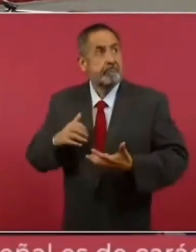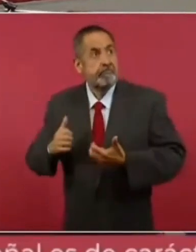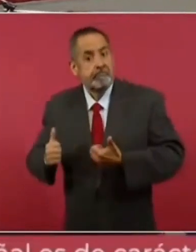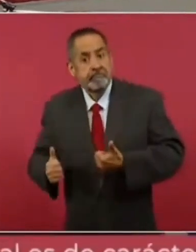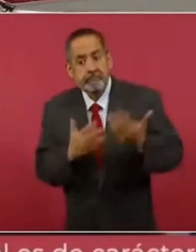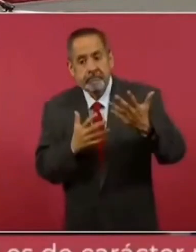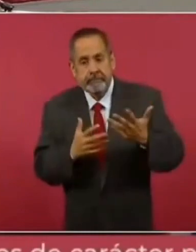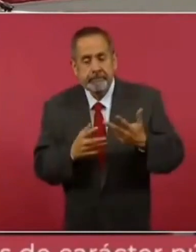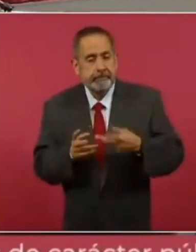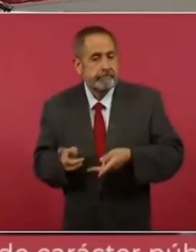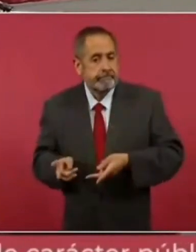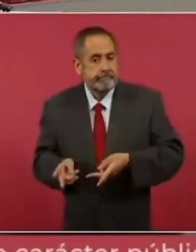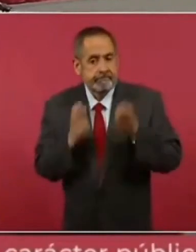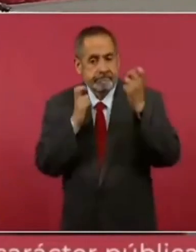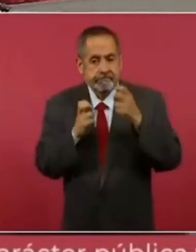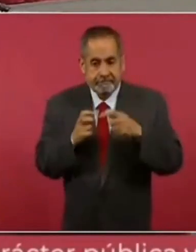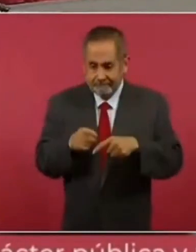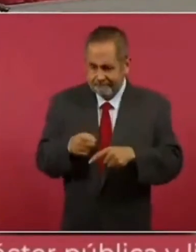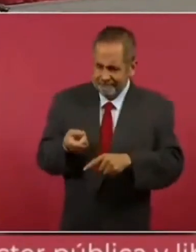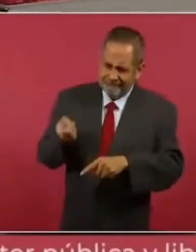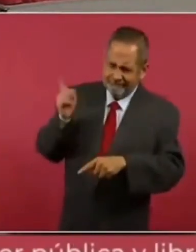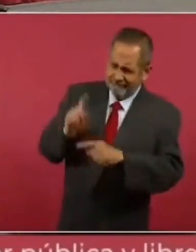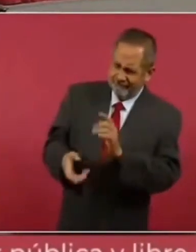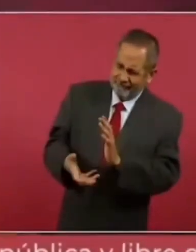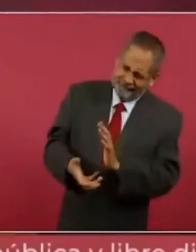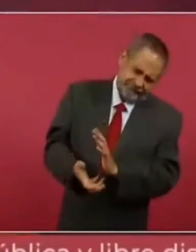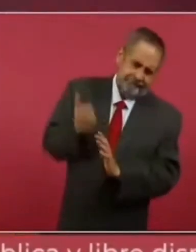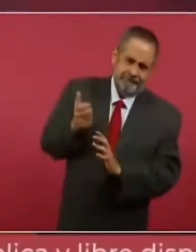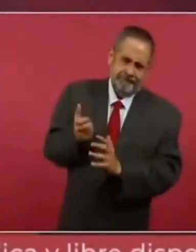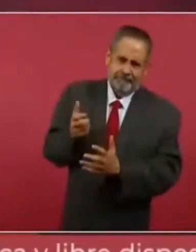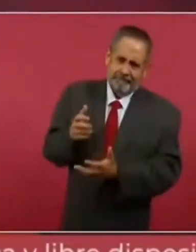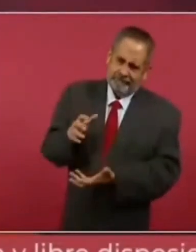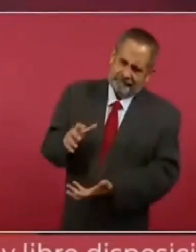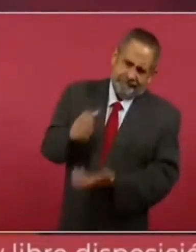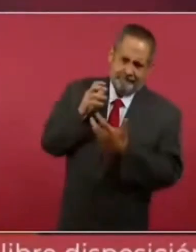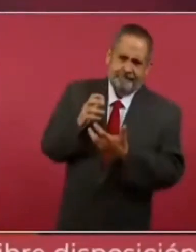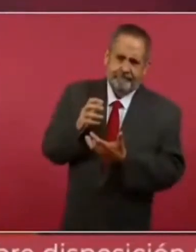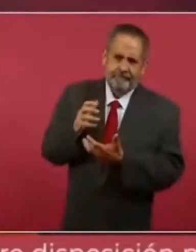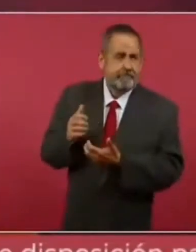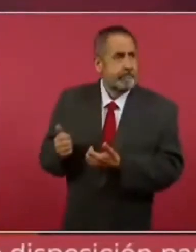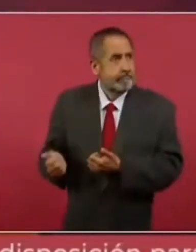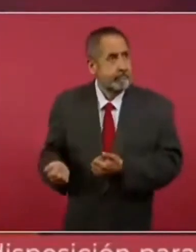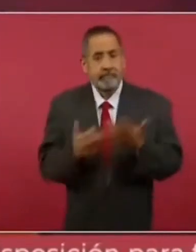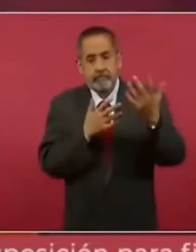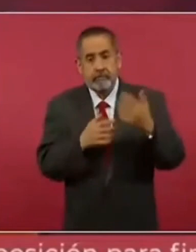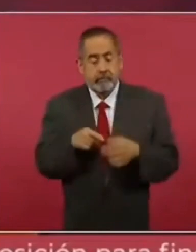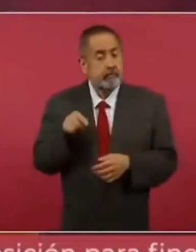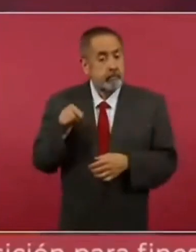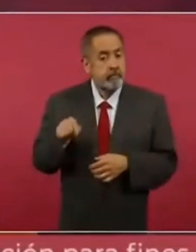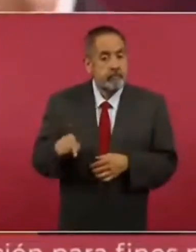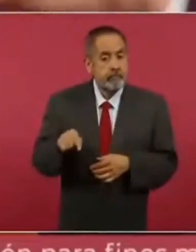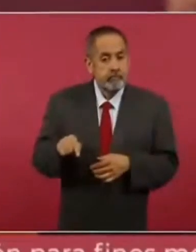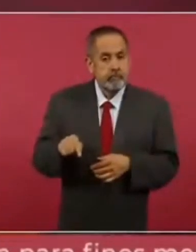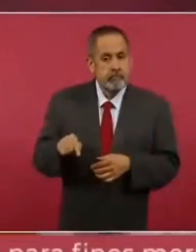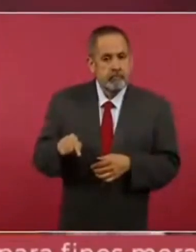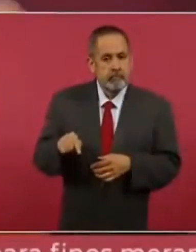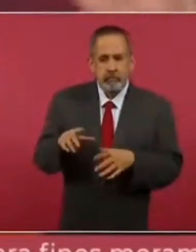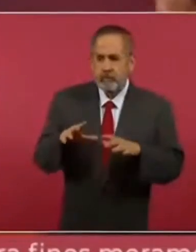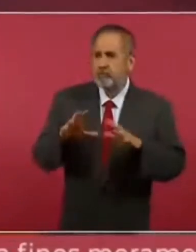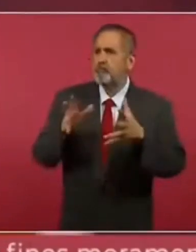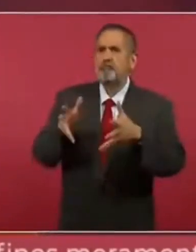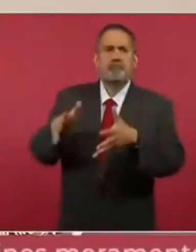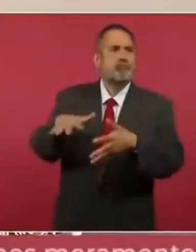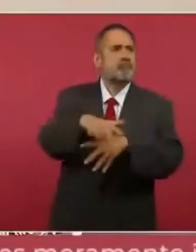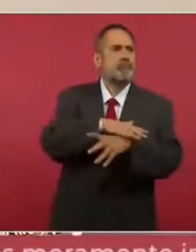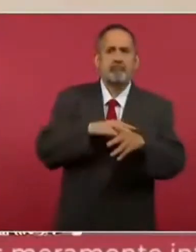sustraída, que fue arrancada del sitio porque estaba, digamos, formando parte